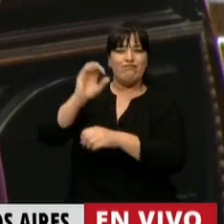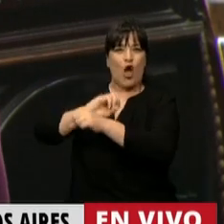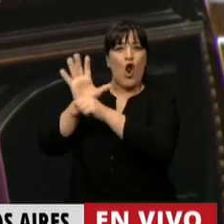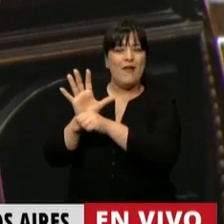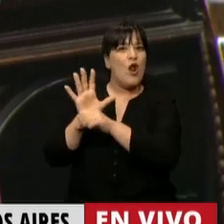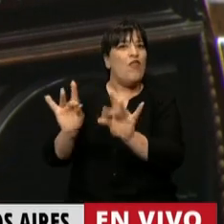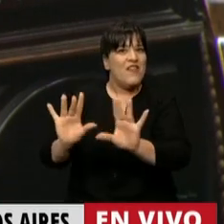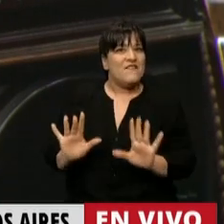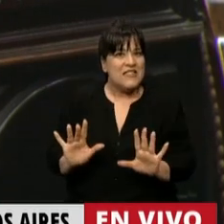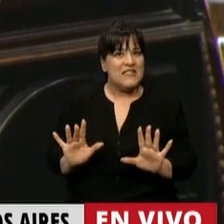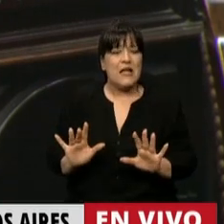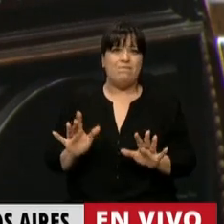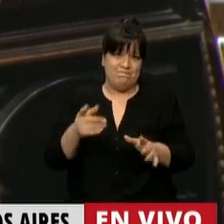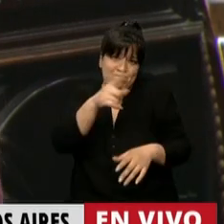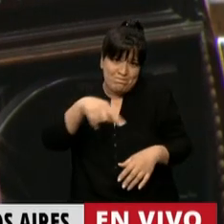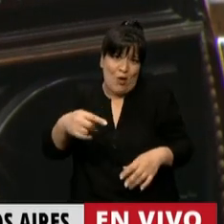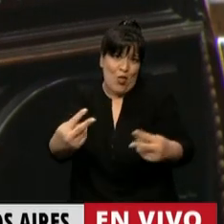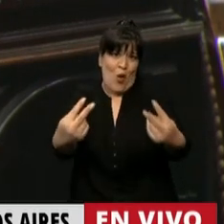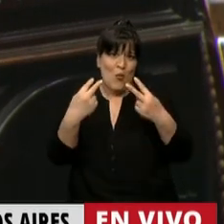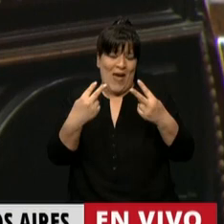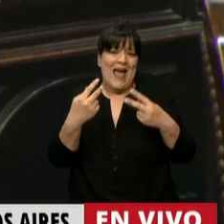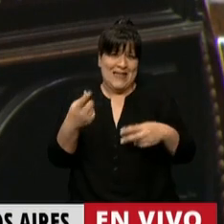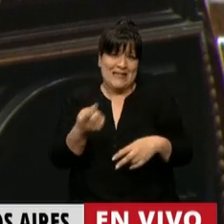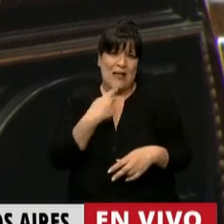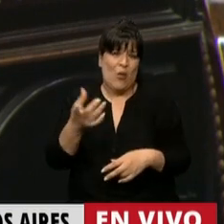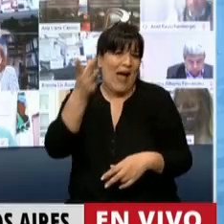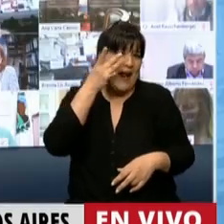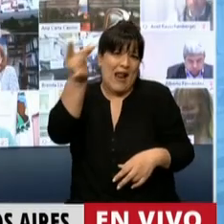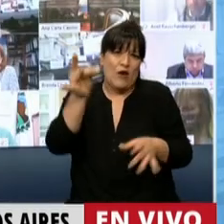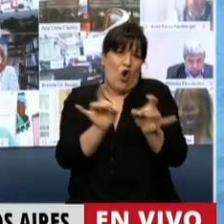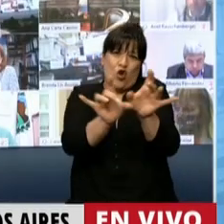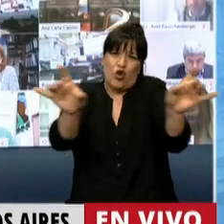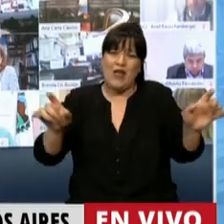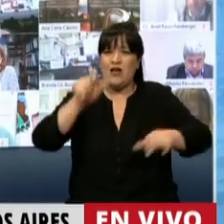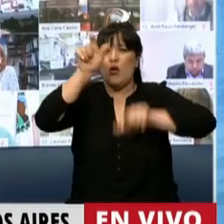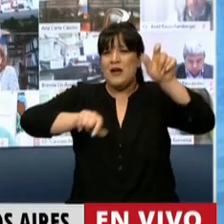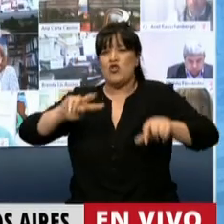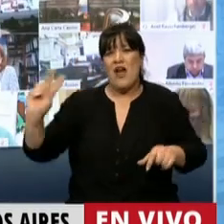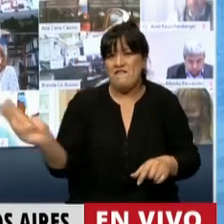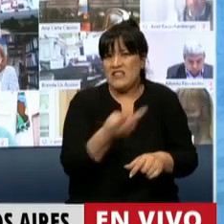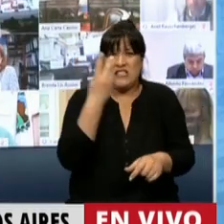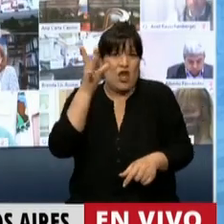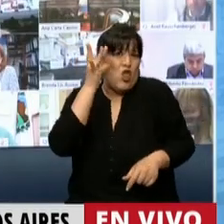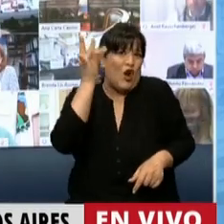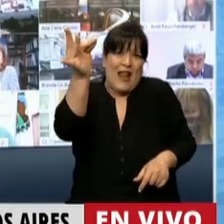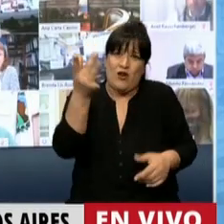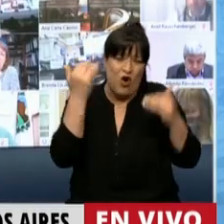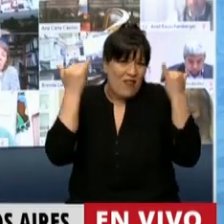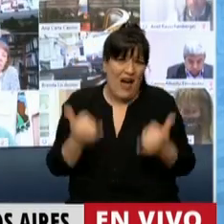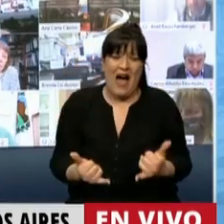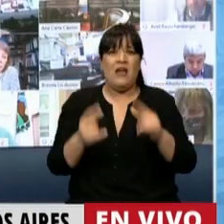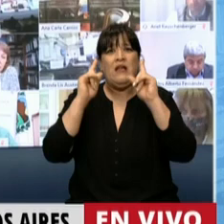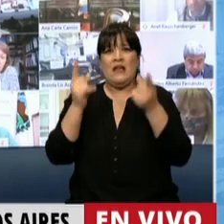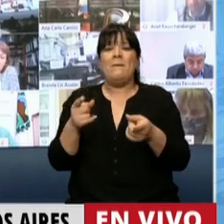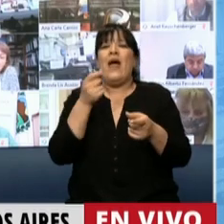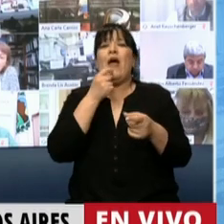pandemia la cualquiera se da cuenta que estamos batiendo récords de contagios, de fallecidos y que estamos lejos de